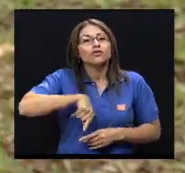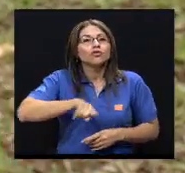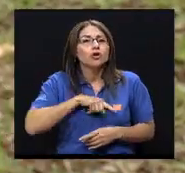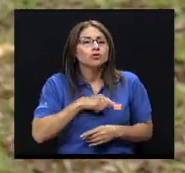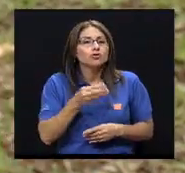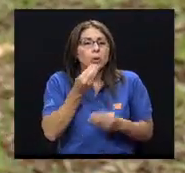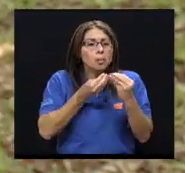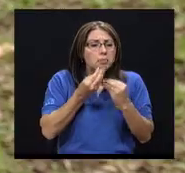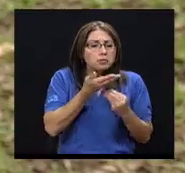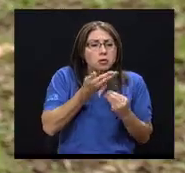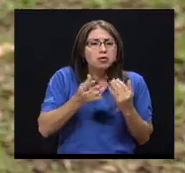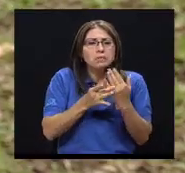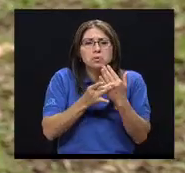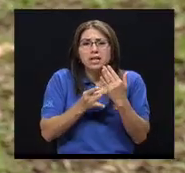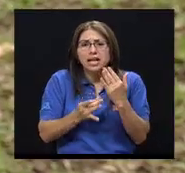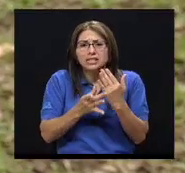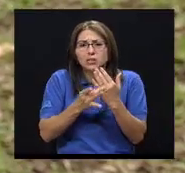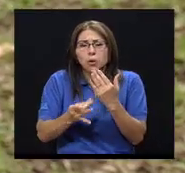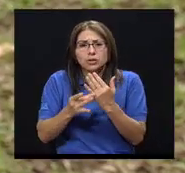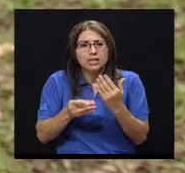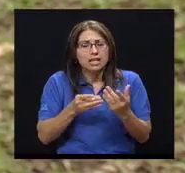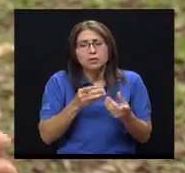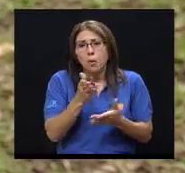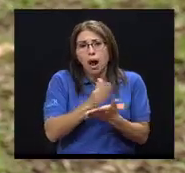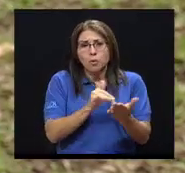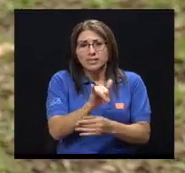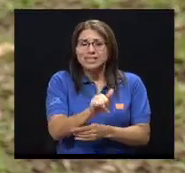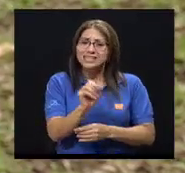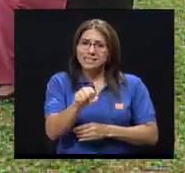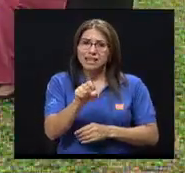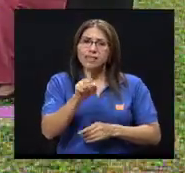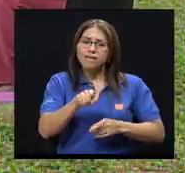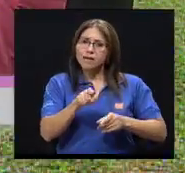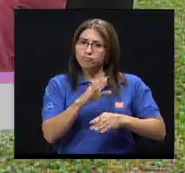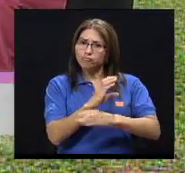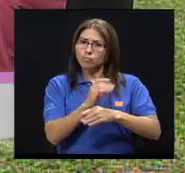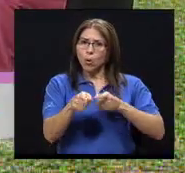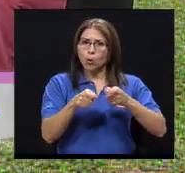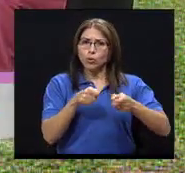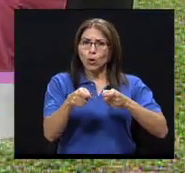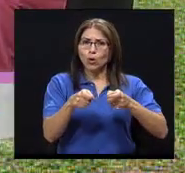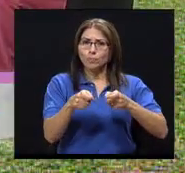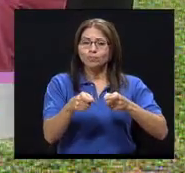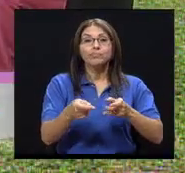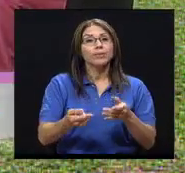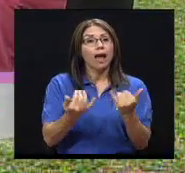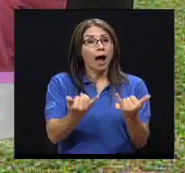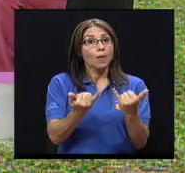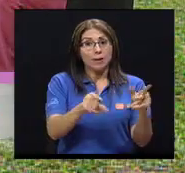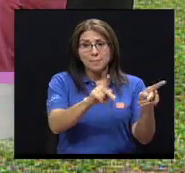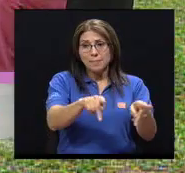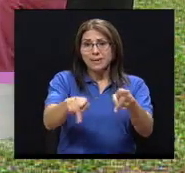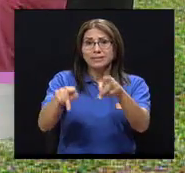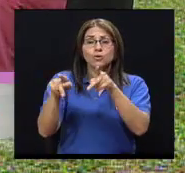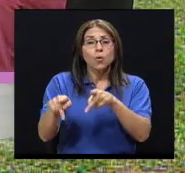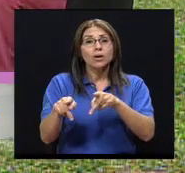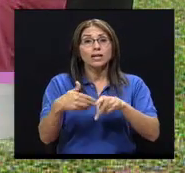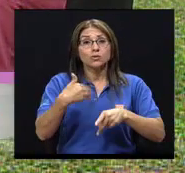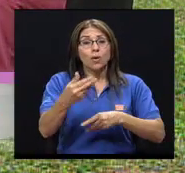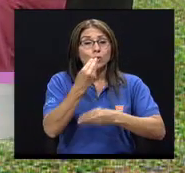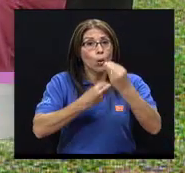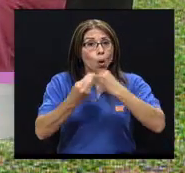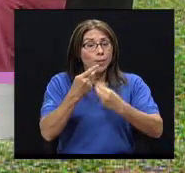frituras y cosas muy grasosas, pues sí, tendríamos que tener ese control. Ahora, un error que se suele cometer en